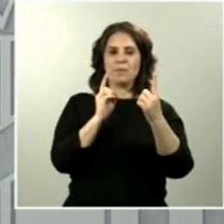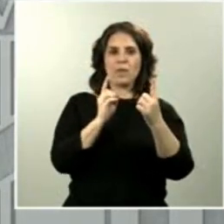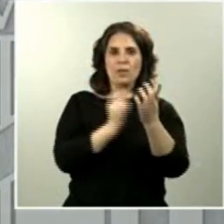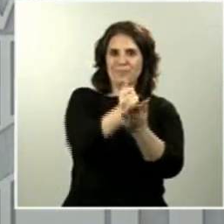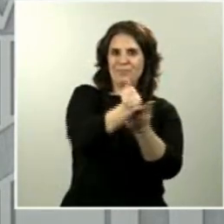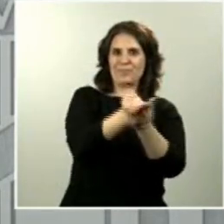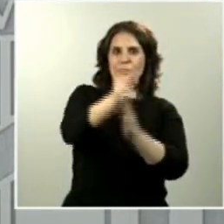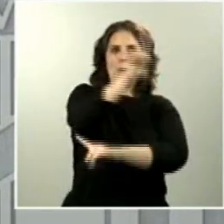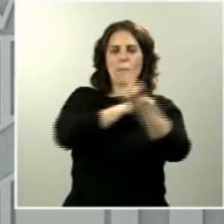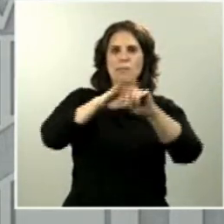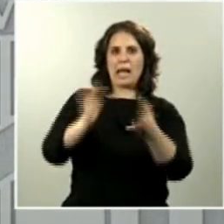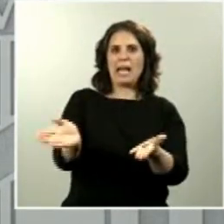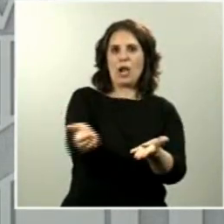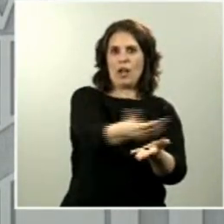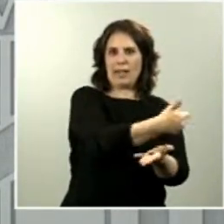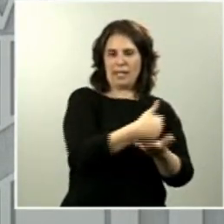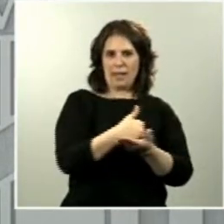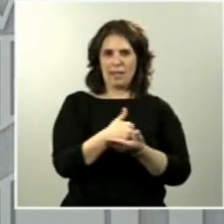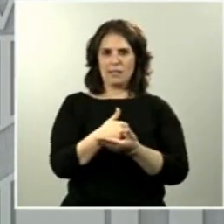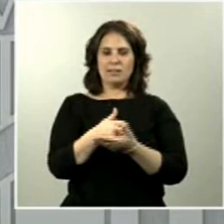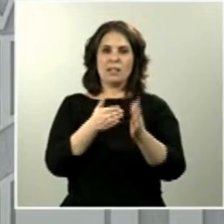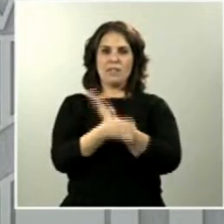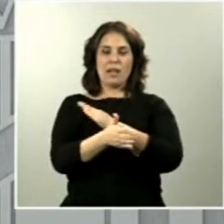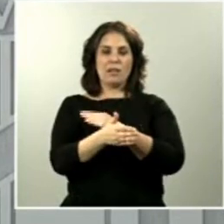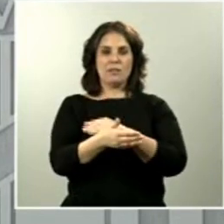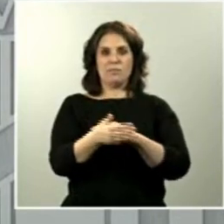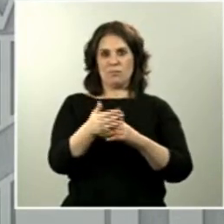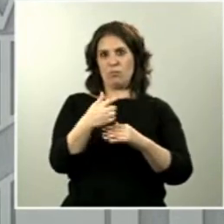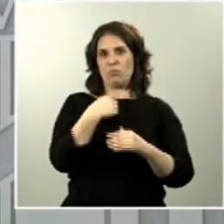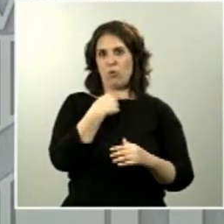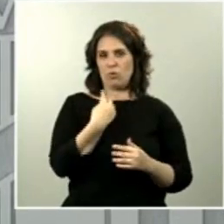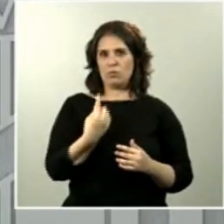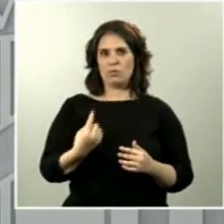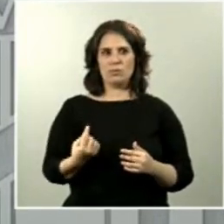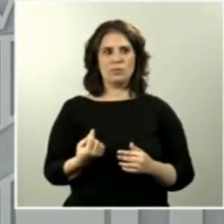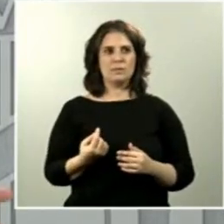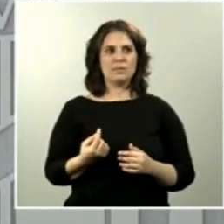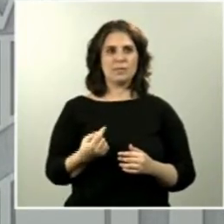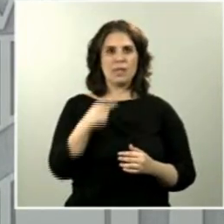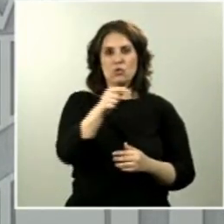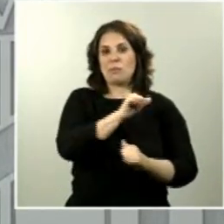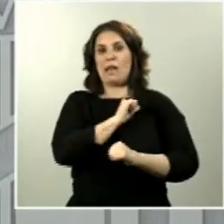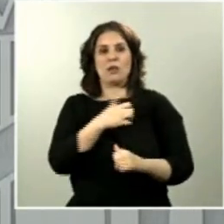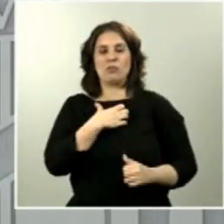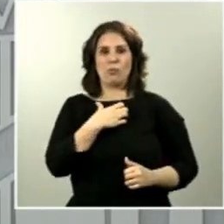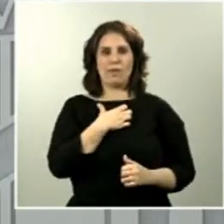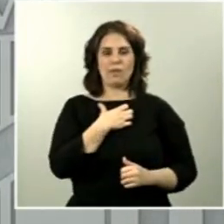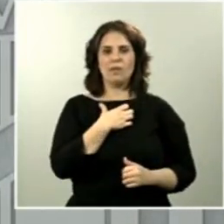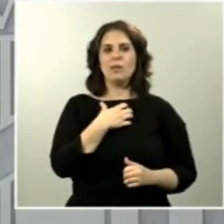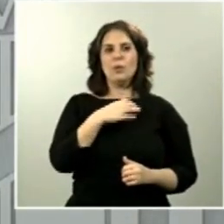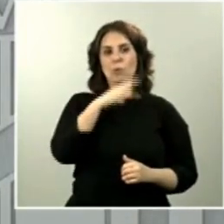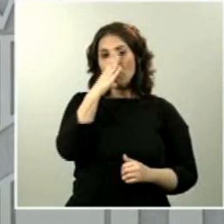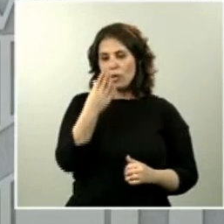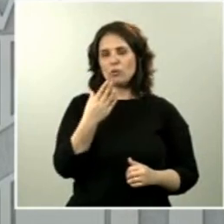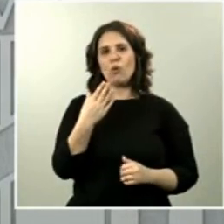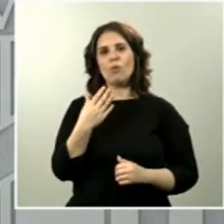productos perecederos se perdieran de forma definitiva. No era una actividad que pudiera esperar y se arbitraron una serie de ayudas, una serie